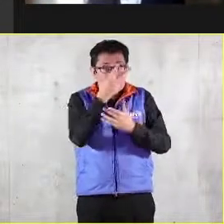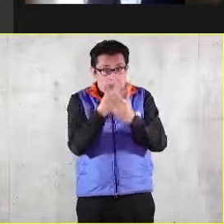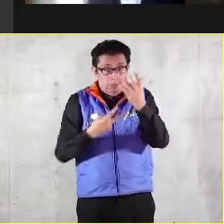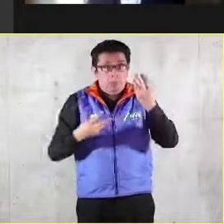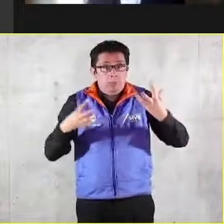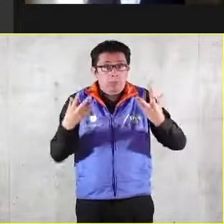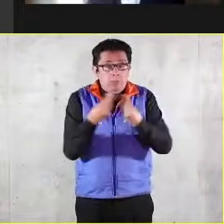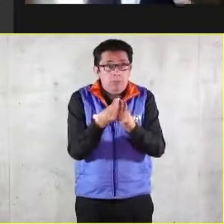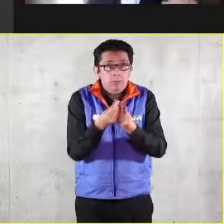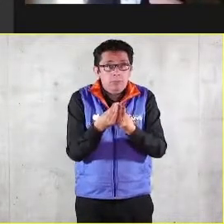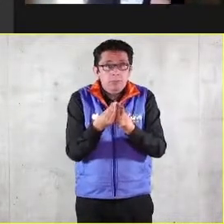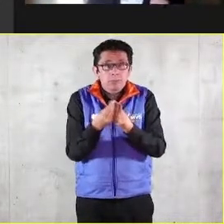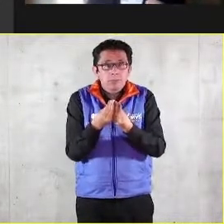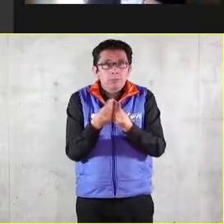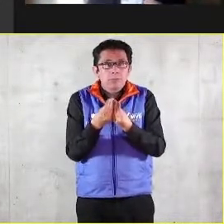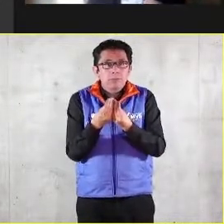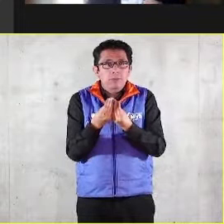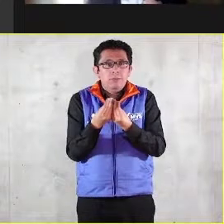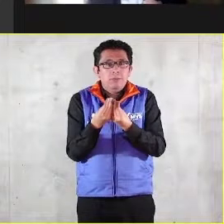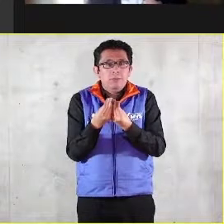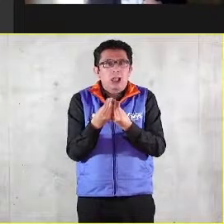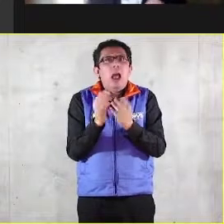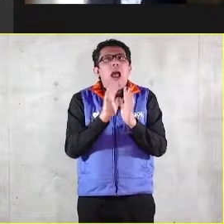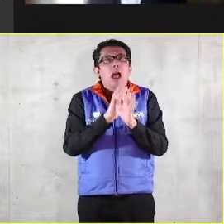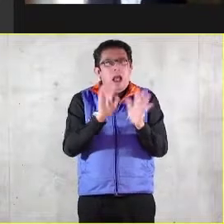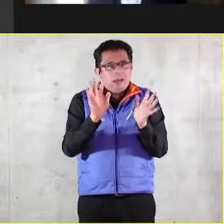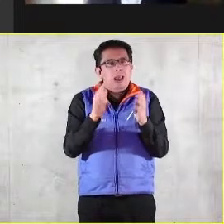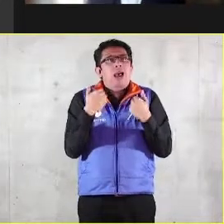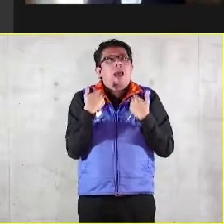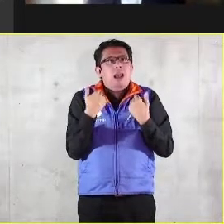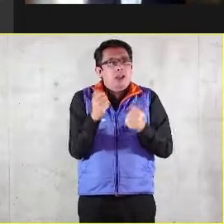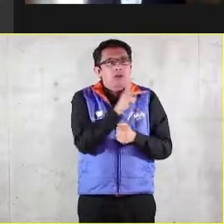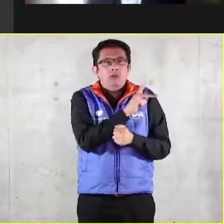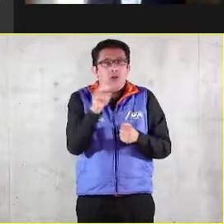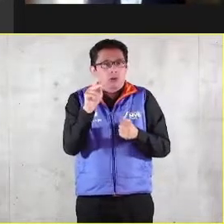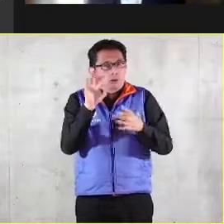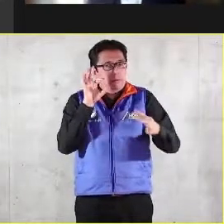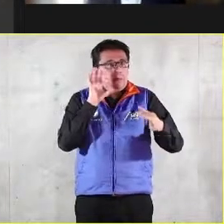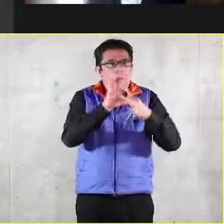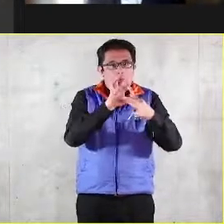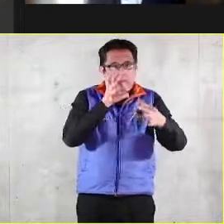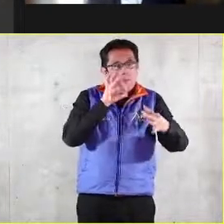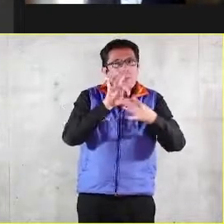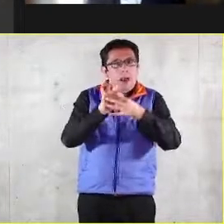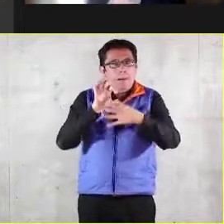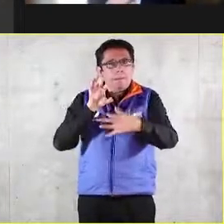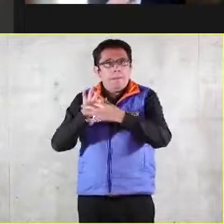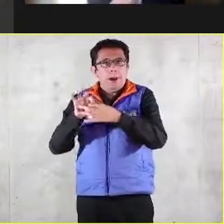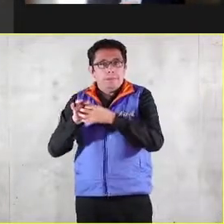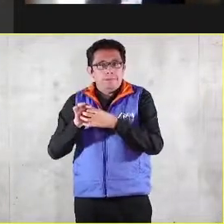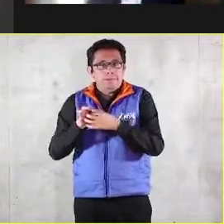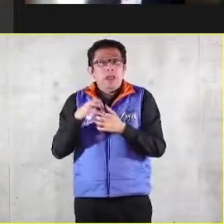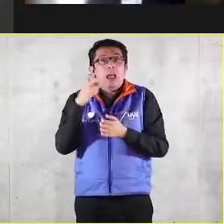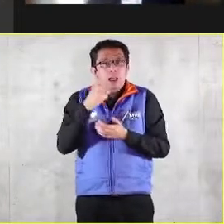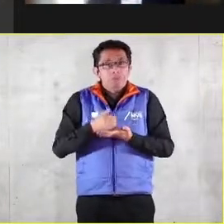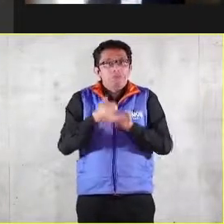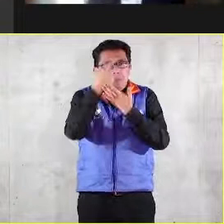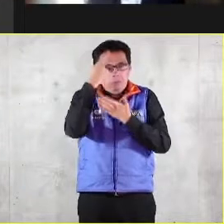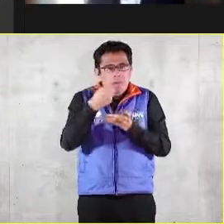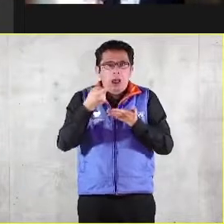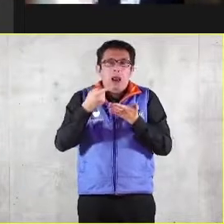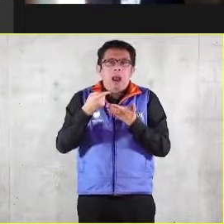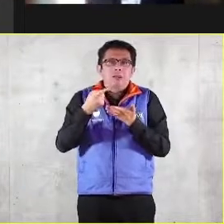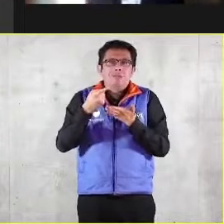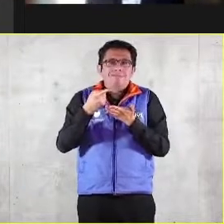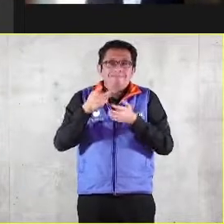subsidiariedad reconoce nuestra interconexión nos ayuda a que trabajemos por los sueños y esperanzas